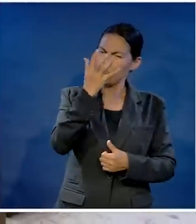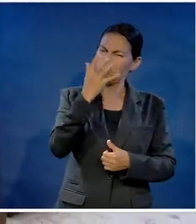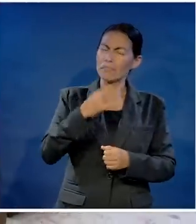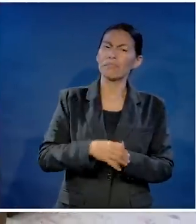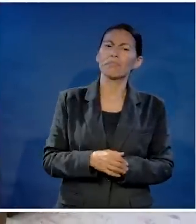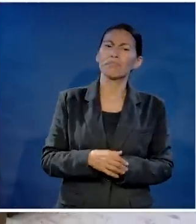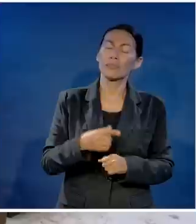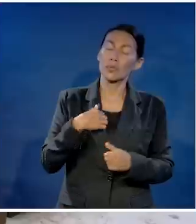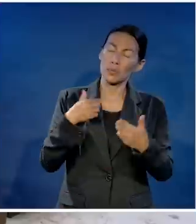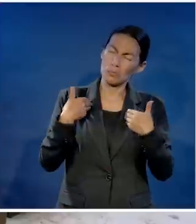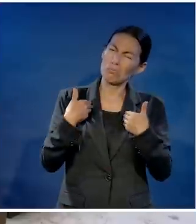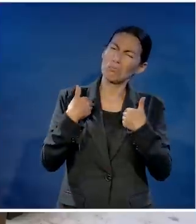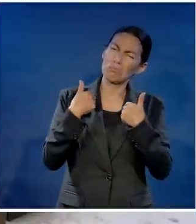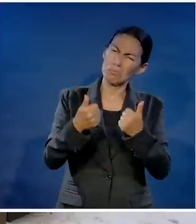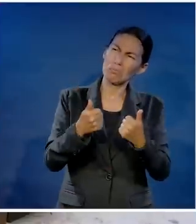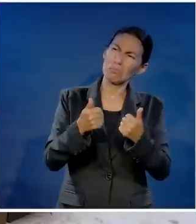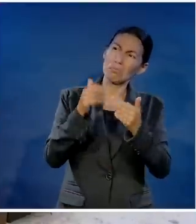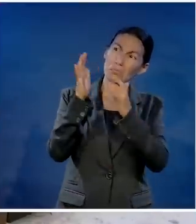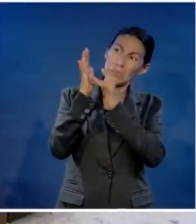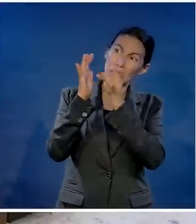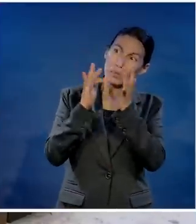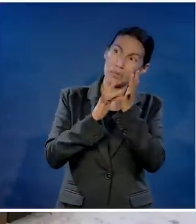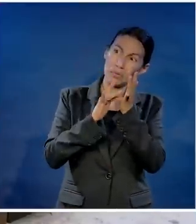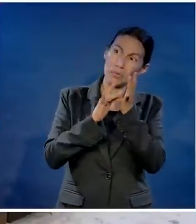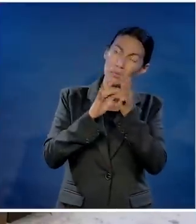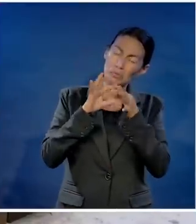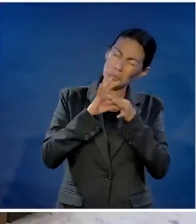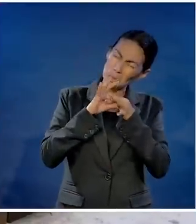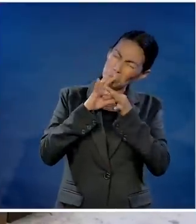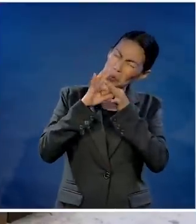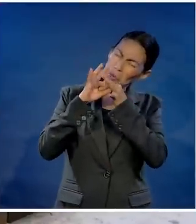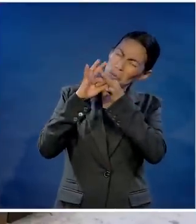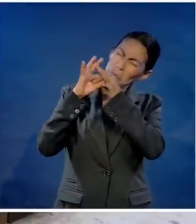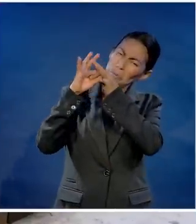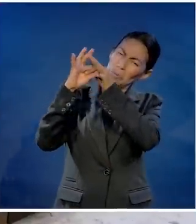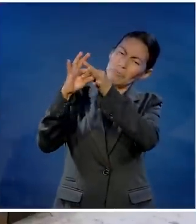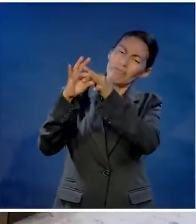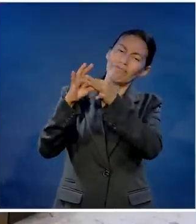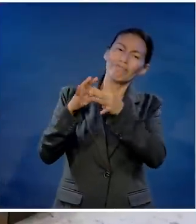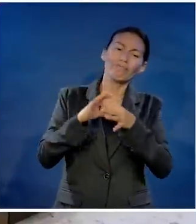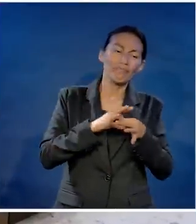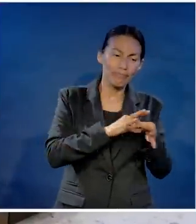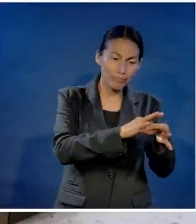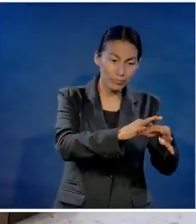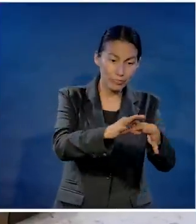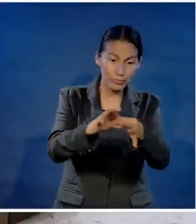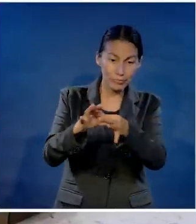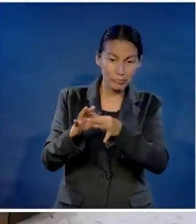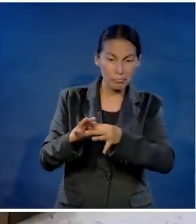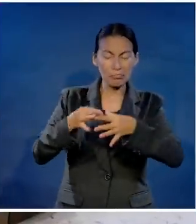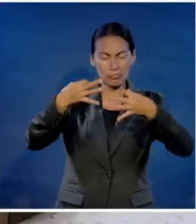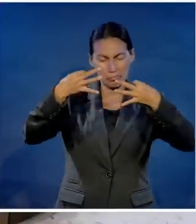porque entiendo que en Cristo puedo tener relaciones estables ¿dónde está?